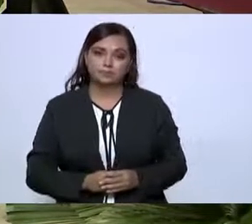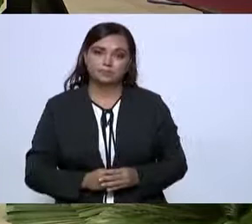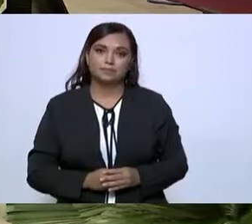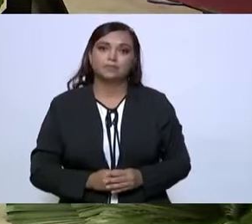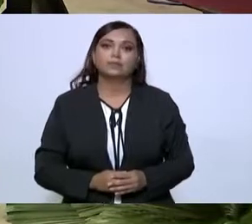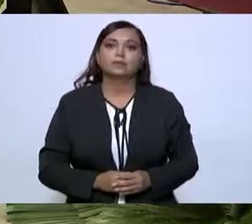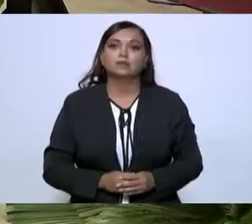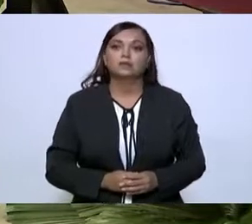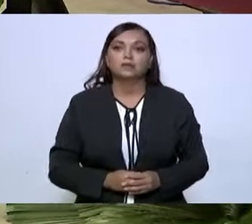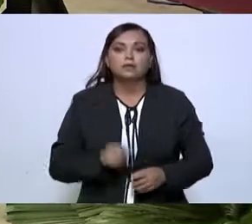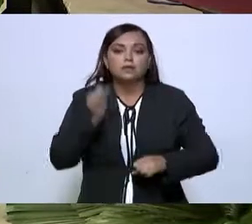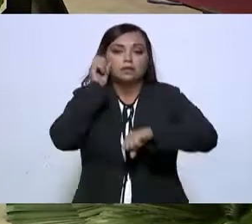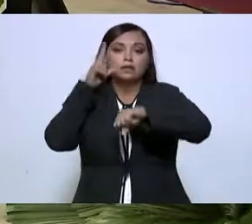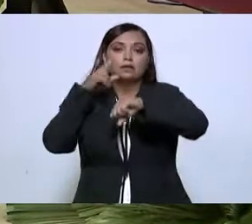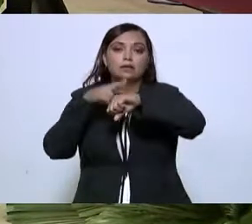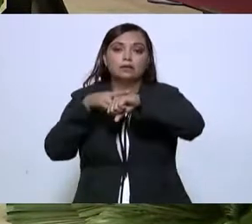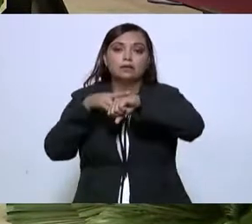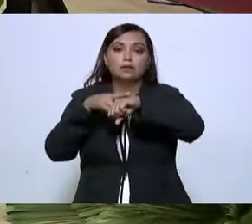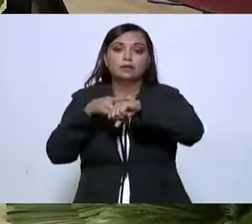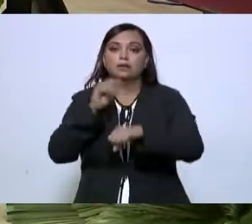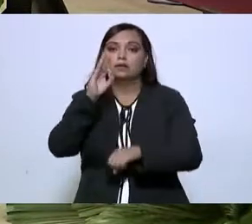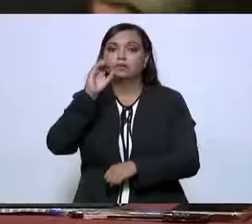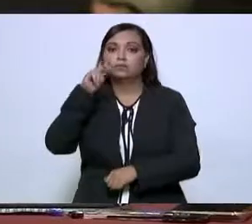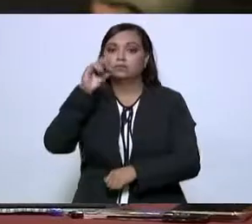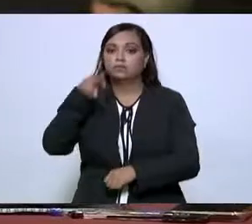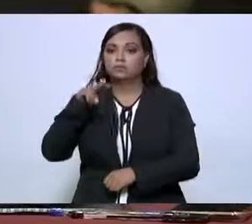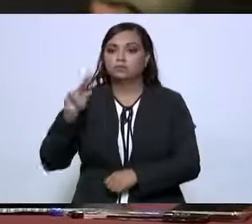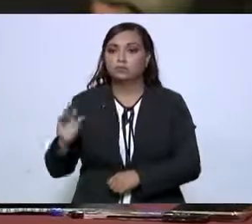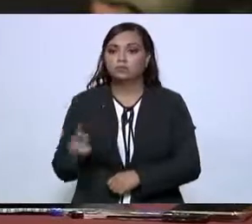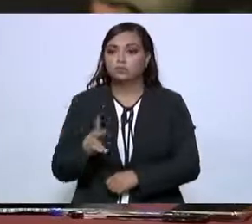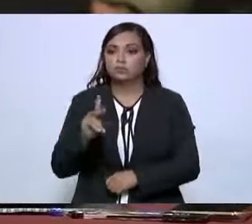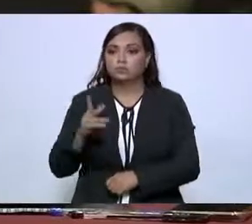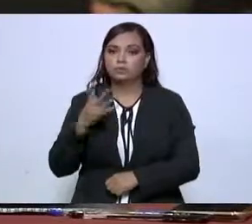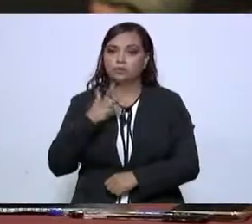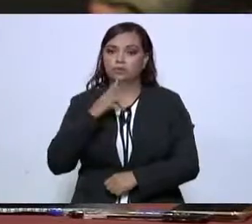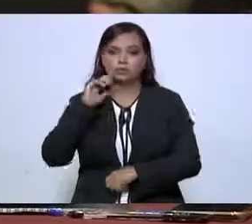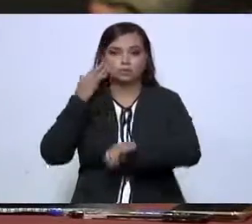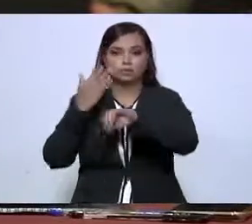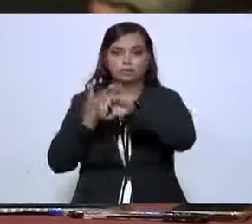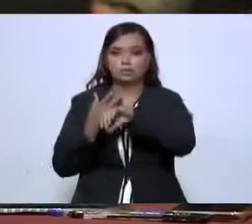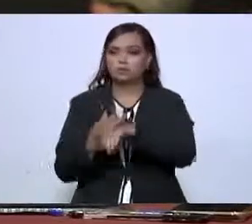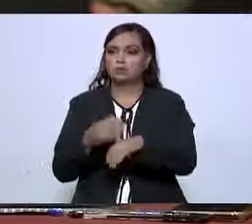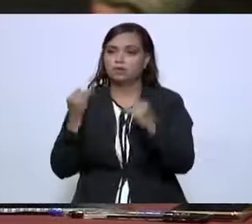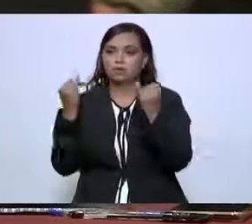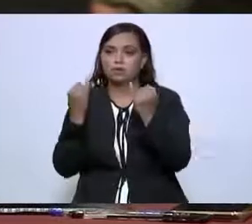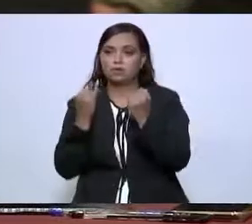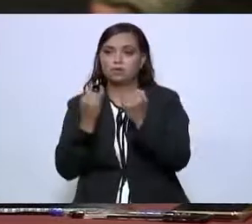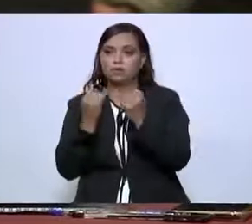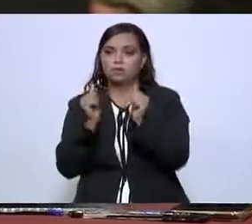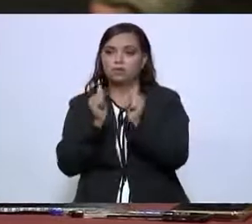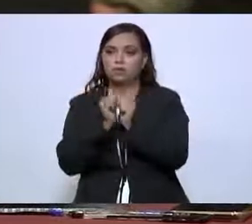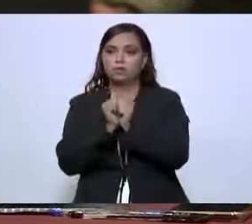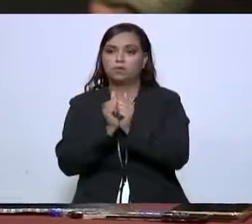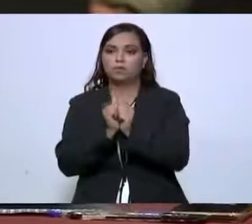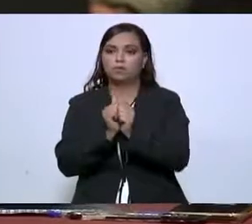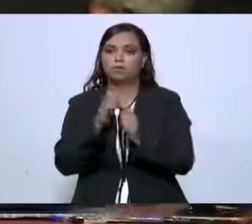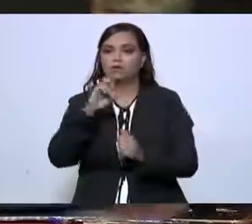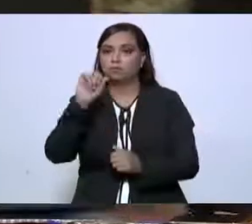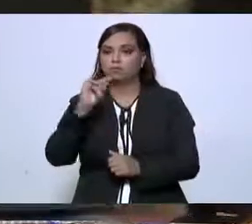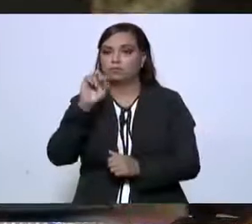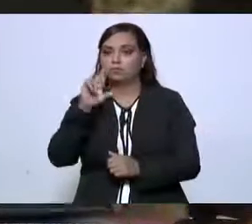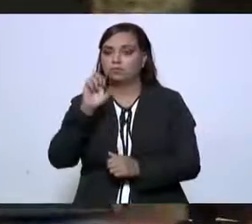A la Secretaría de la Función Pública le toca coadyuvar con los ejecutores del gasto